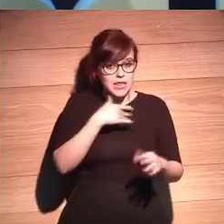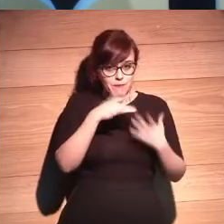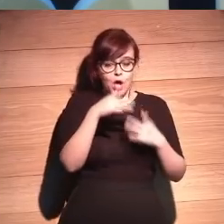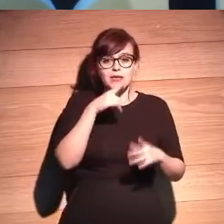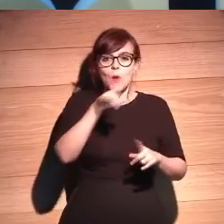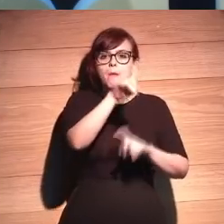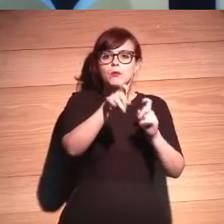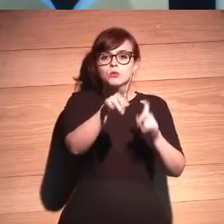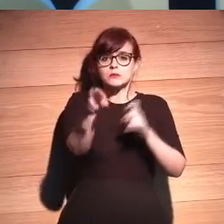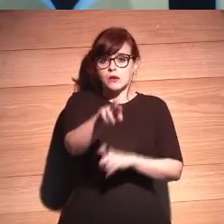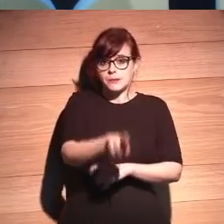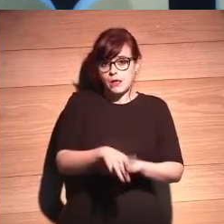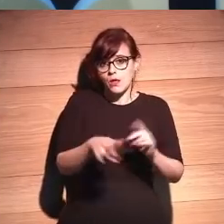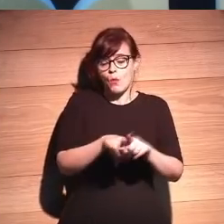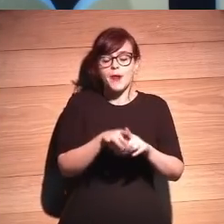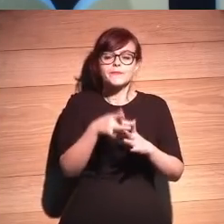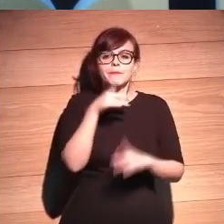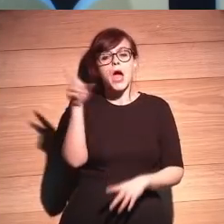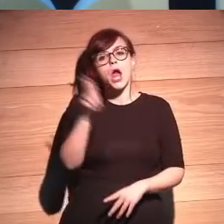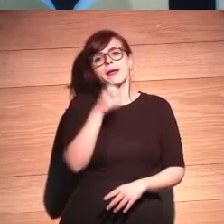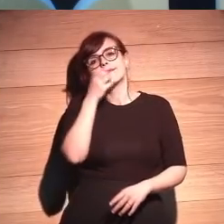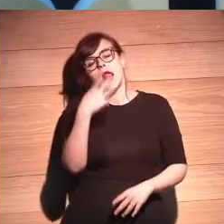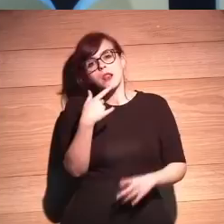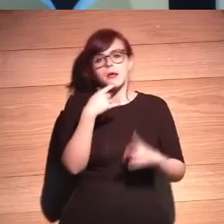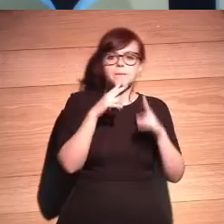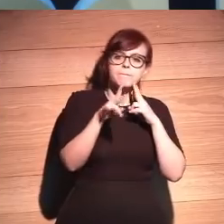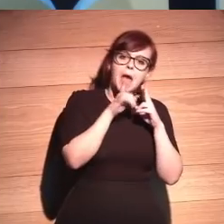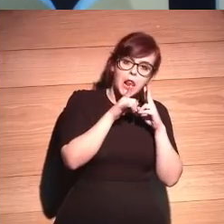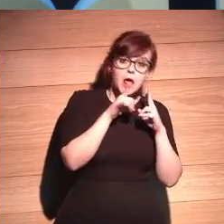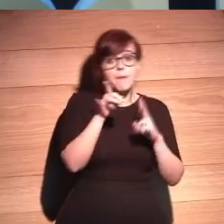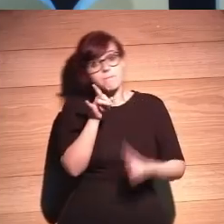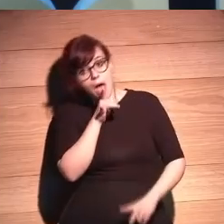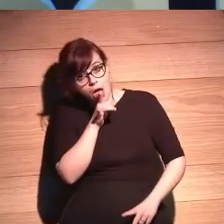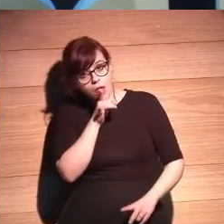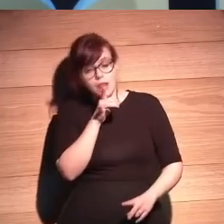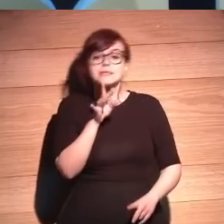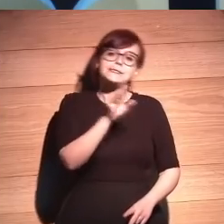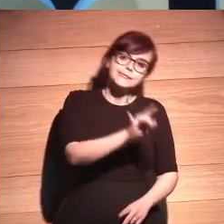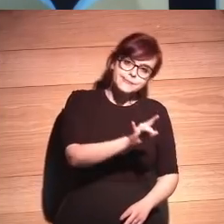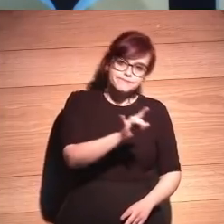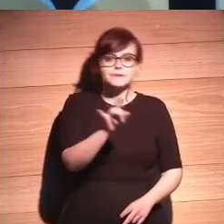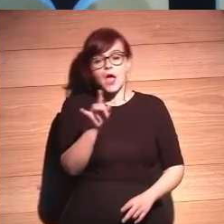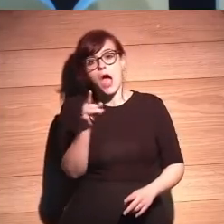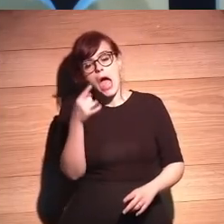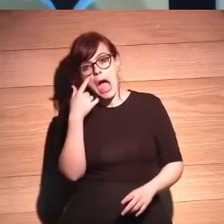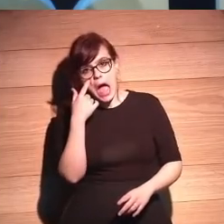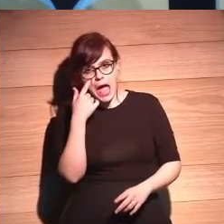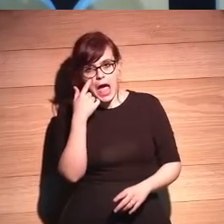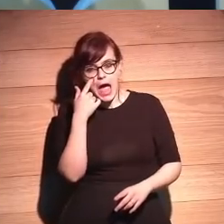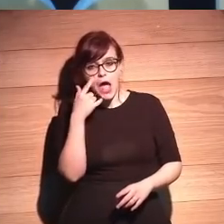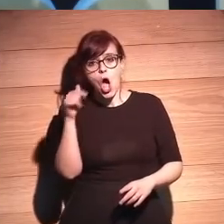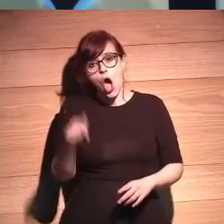que te repite las preguntas, ¿no? Tú llegas y dices ¿Cómo estás? Dices estoy mal. ¿Estás mal? Sí. Hoy mi